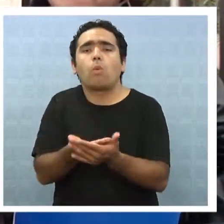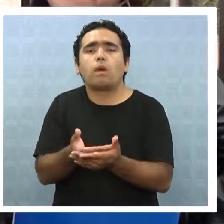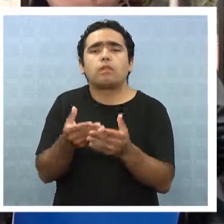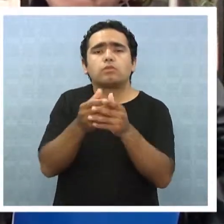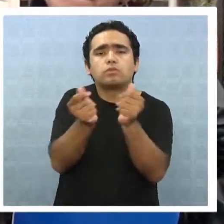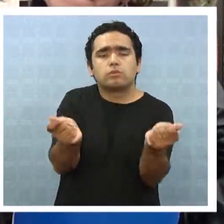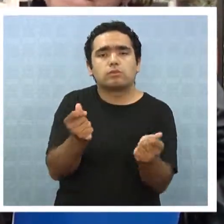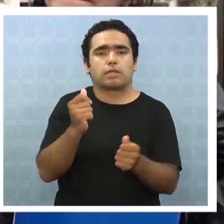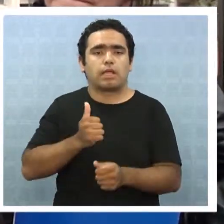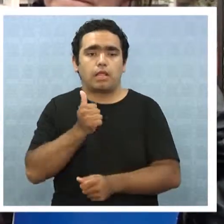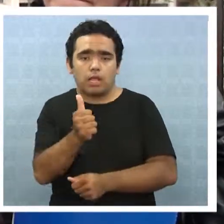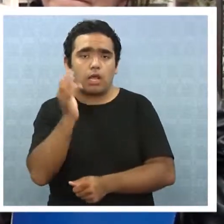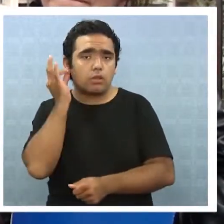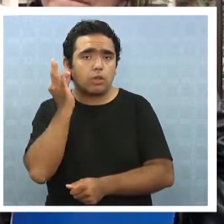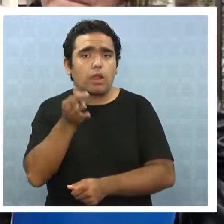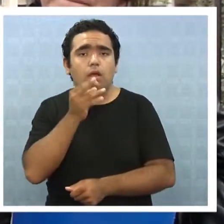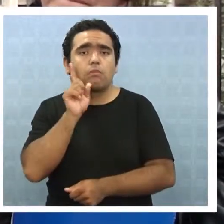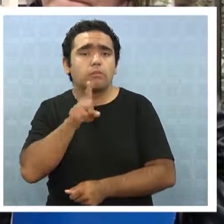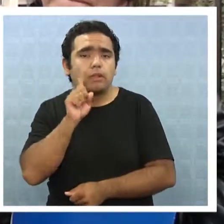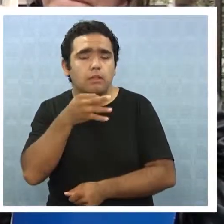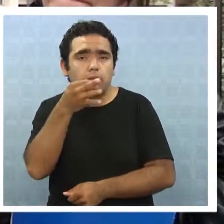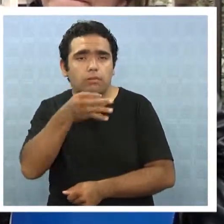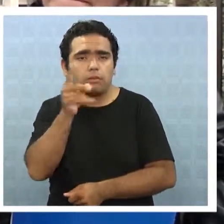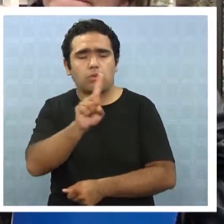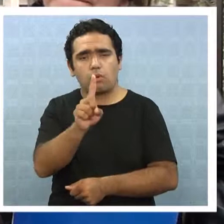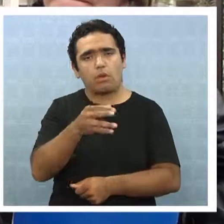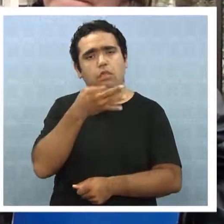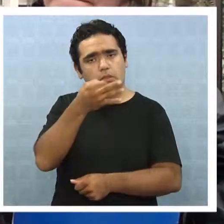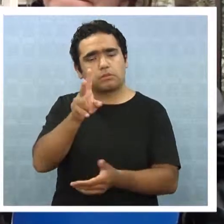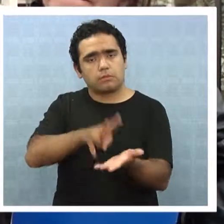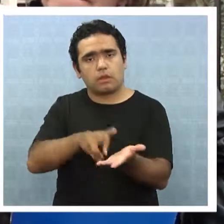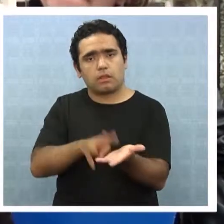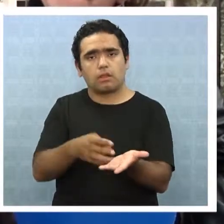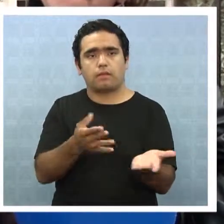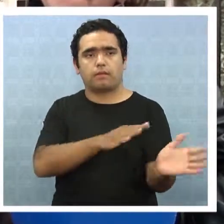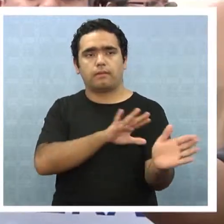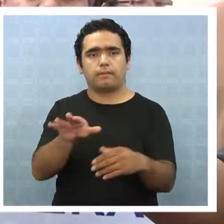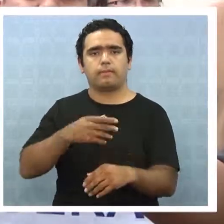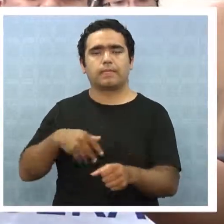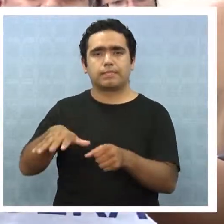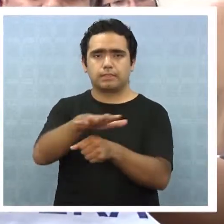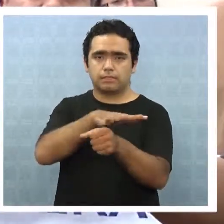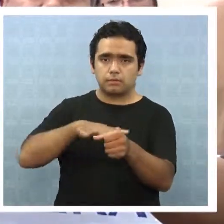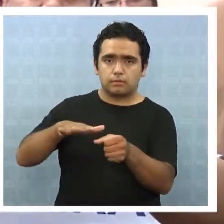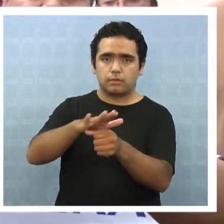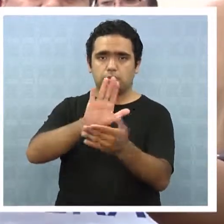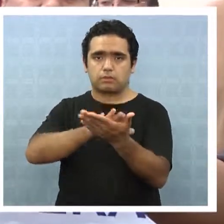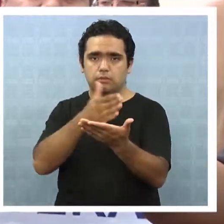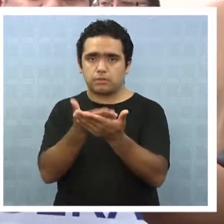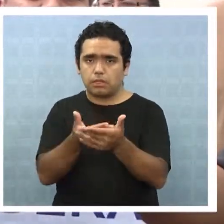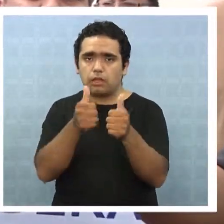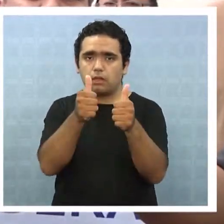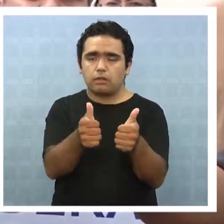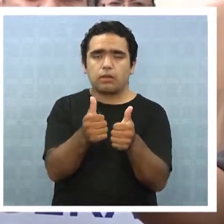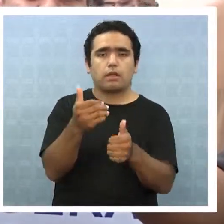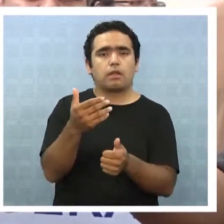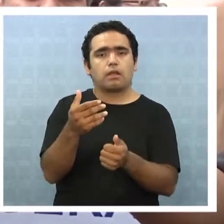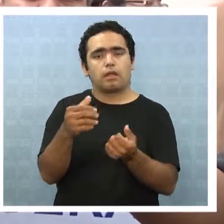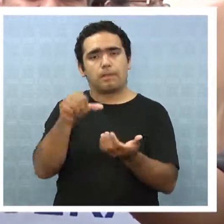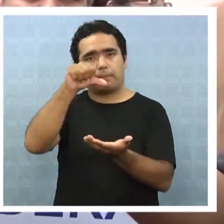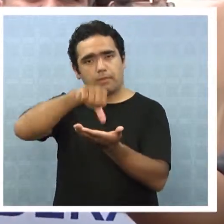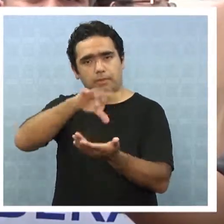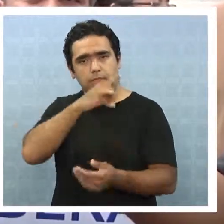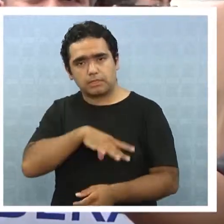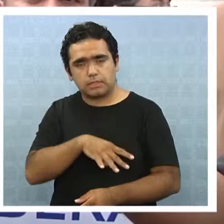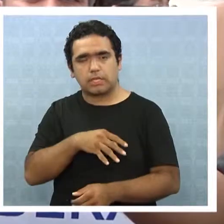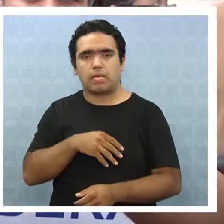solución que termine con sus mentiras y que hable la realidad de la salud que está pasando acá en Iquique? La situación de la salud en el país es casi